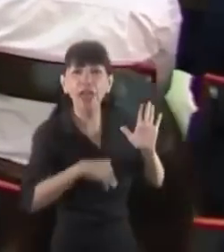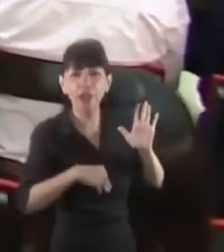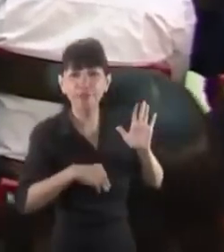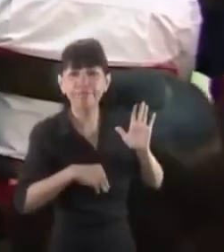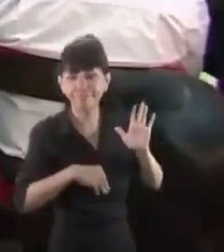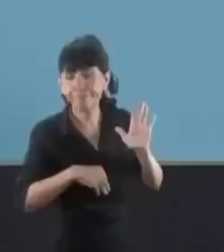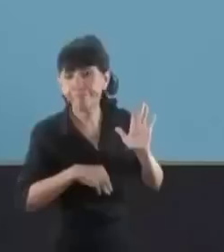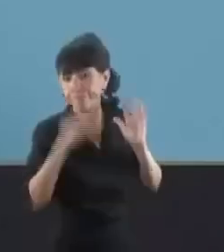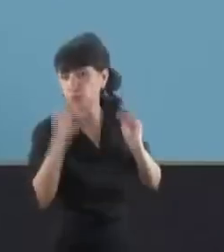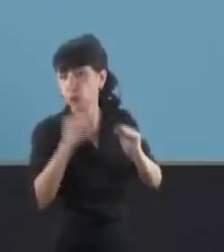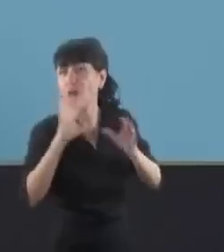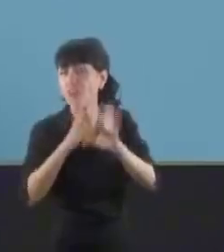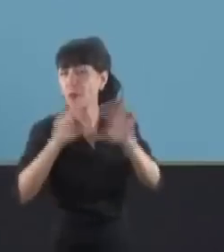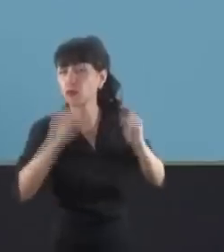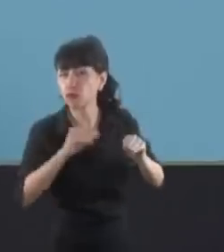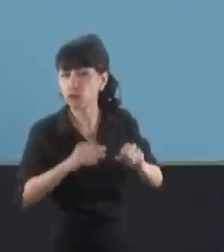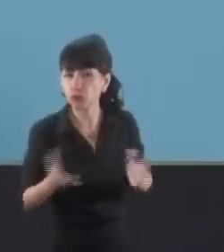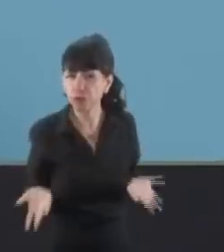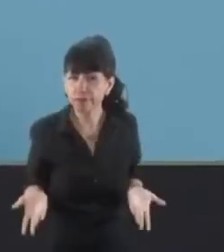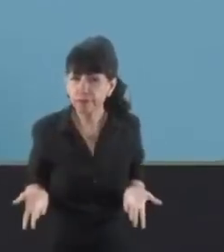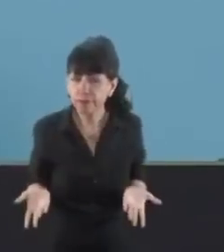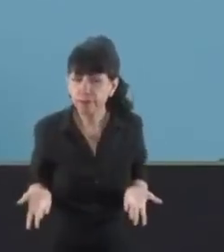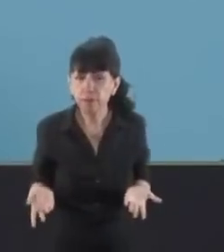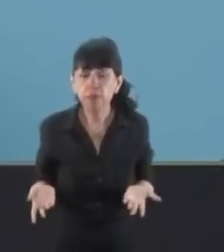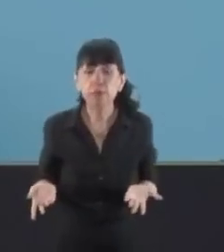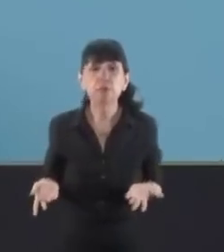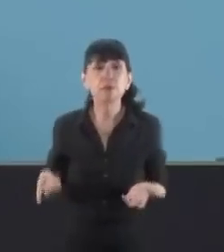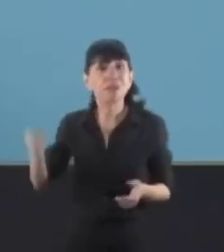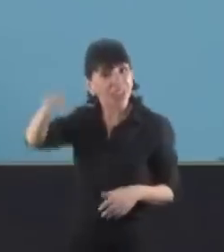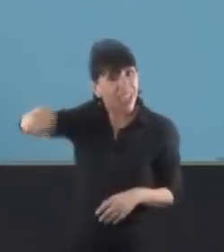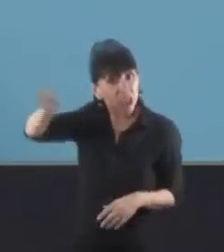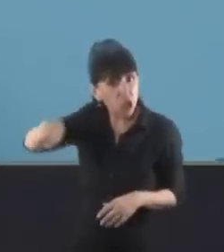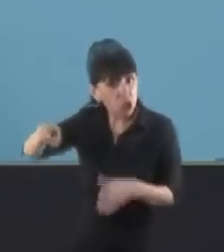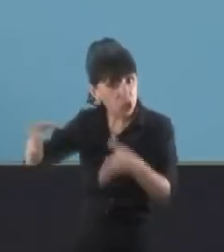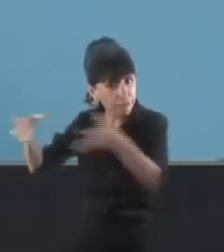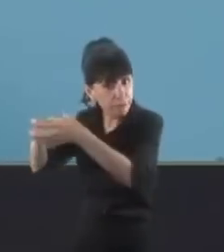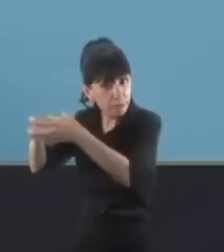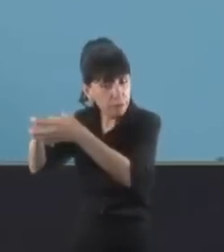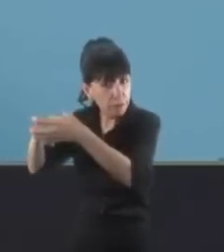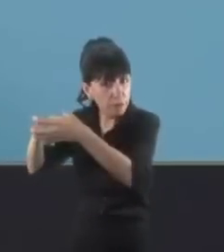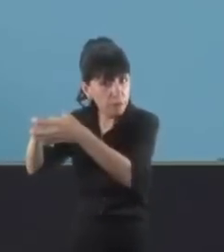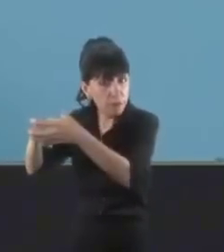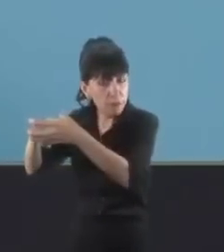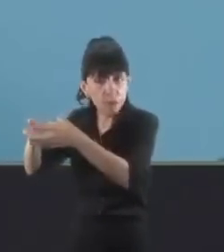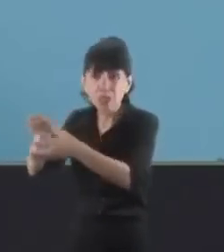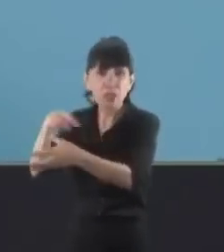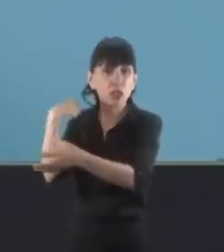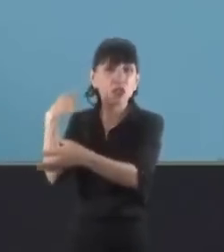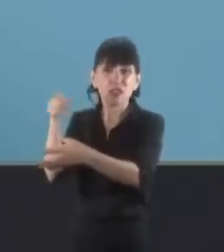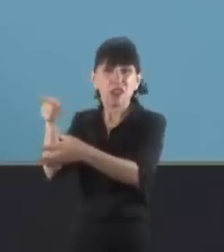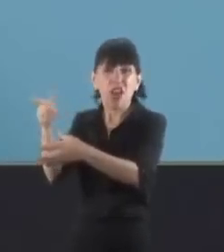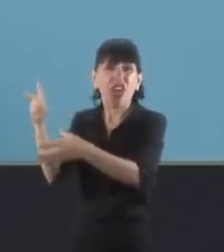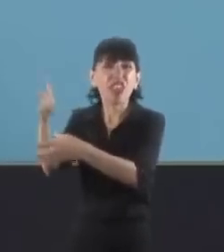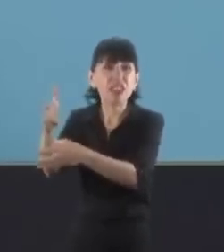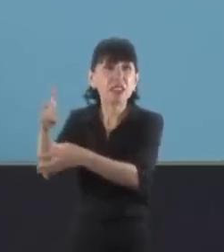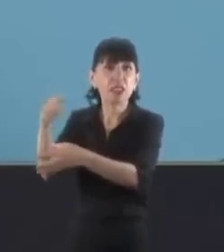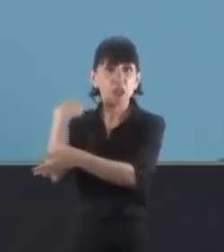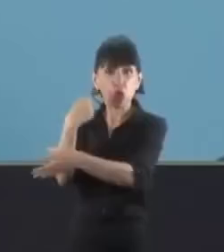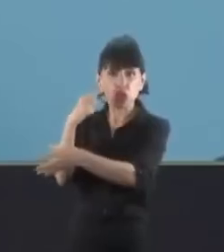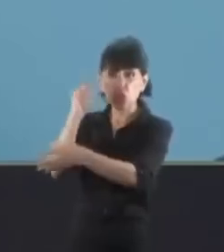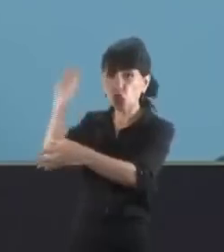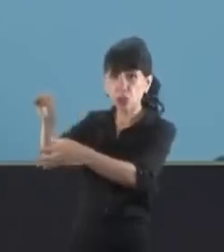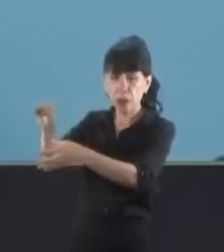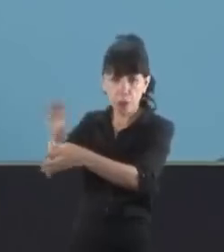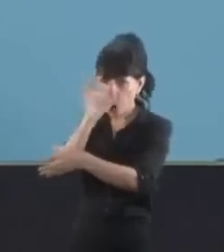fallecidos, los titulares indicó así, y agregó que con la sistematización de la información entre las diferentes áreas del